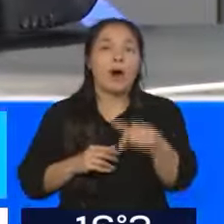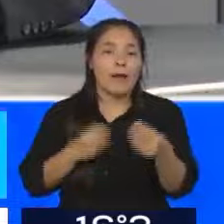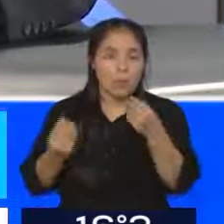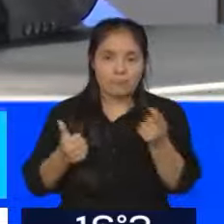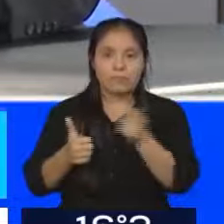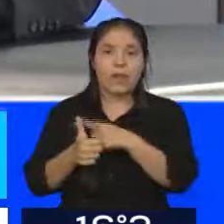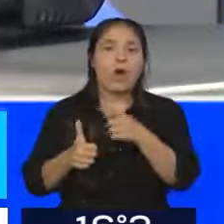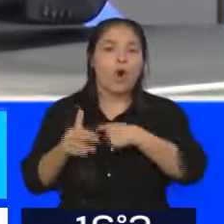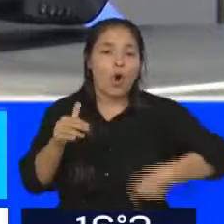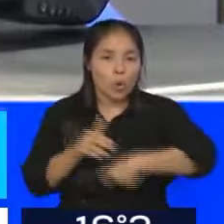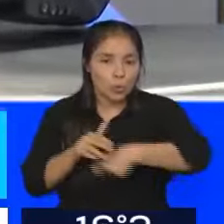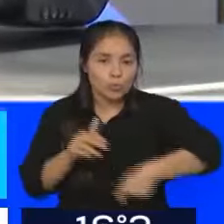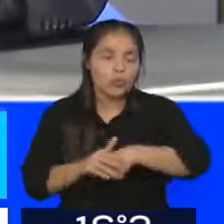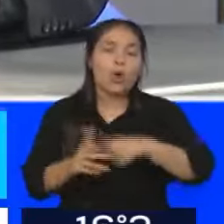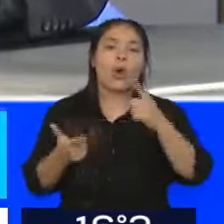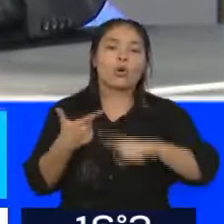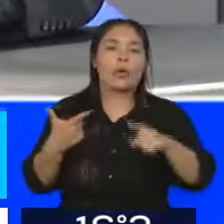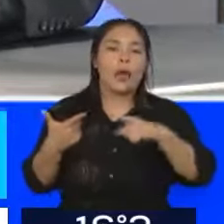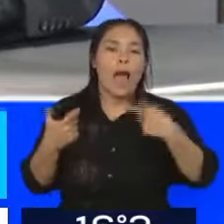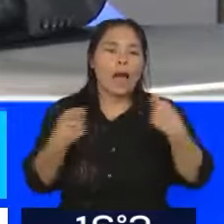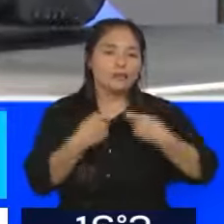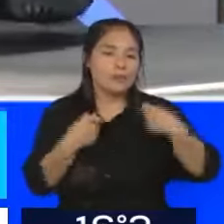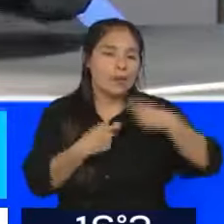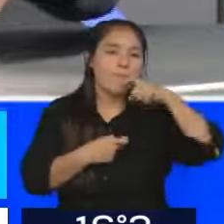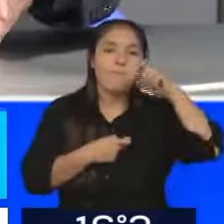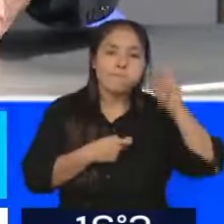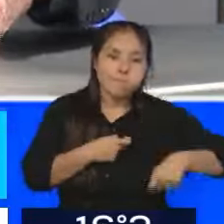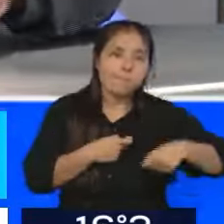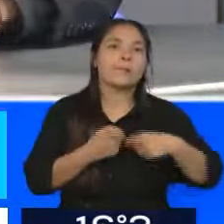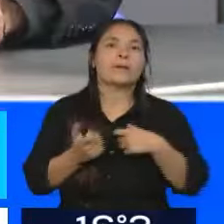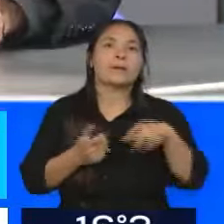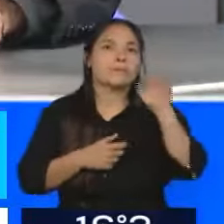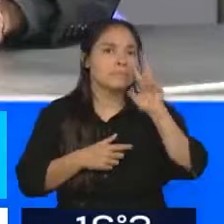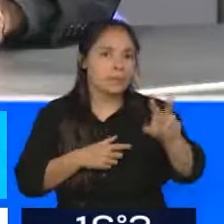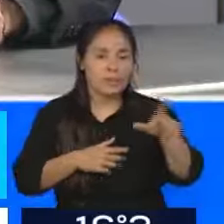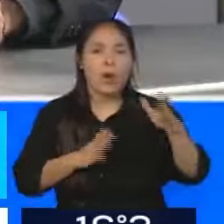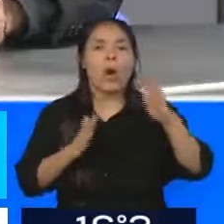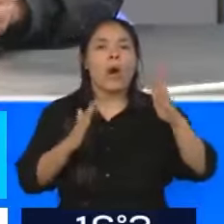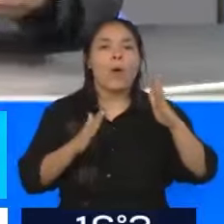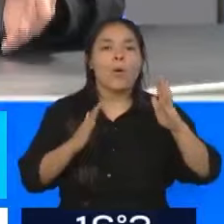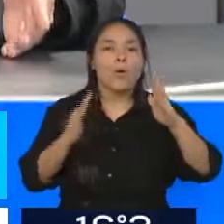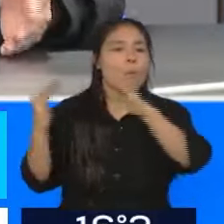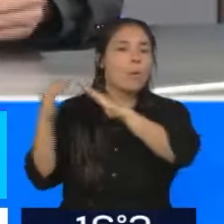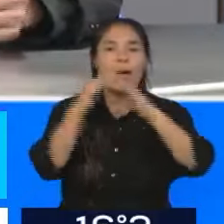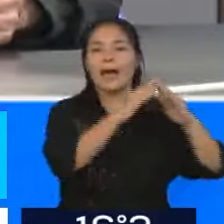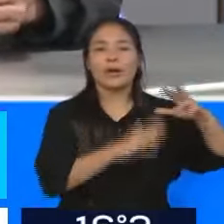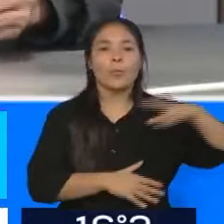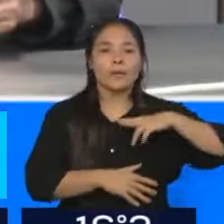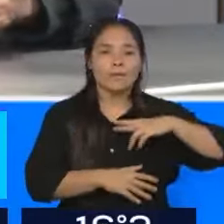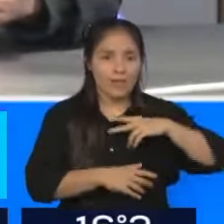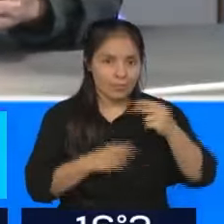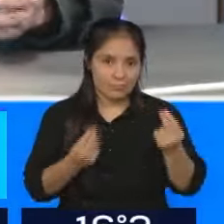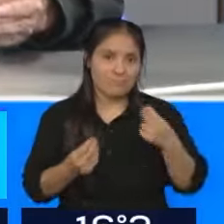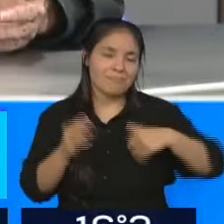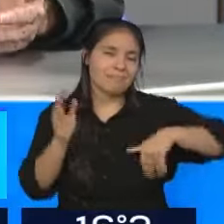Hechos de corrupción, asociación ilícita, Recién veíamos unas imágenes de un recinto, un barrio privado y demás. ¿Qué vemos? El único,